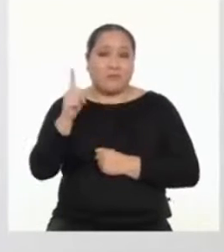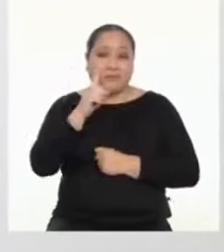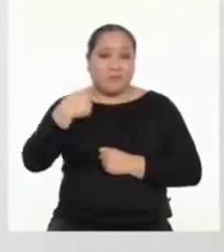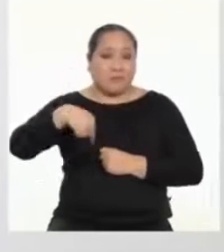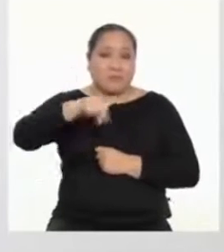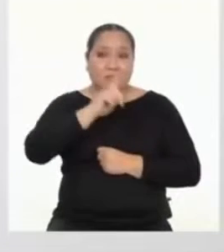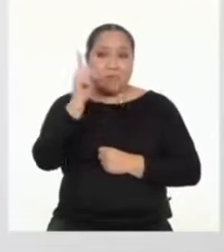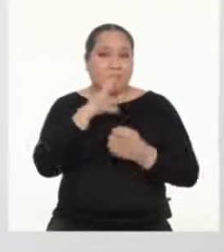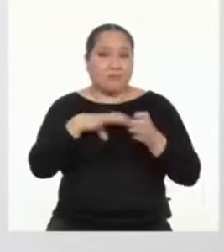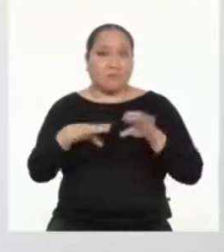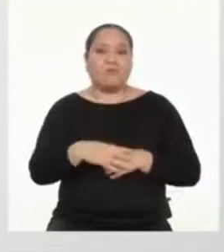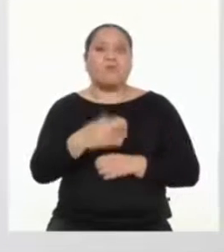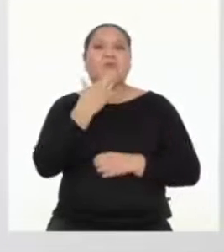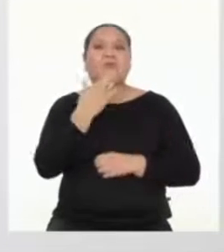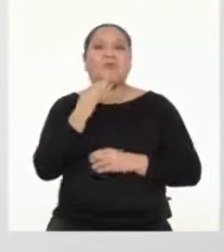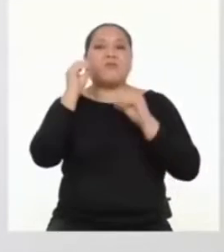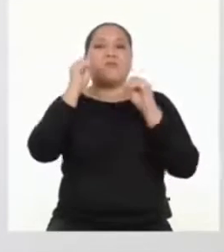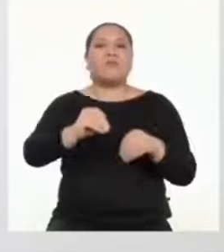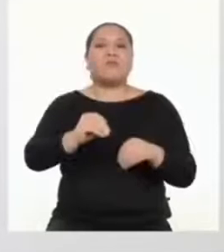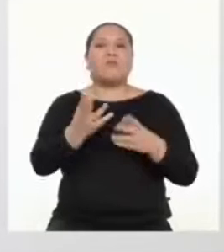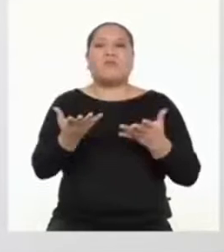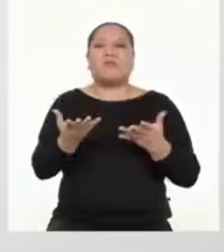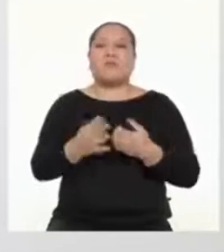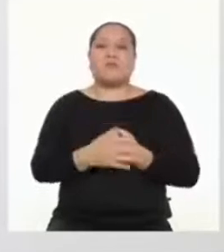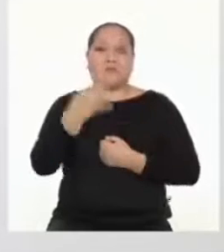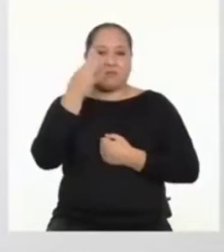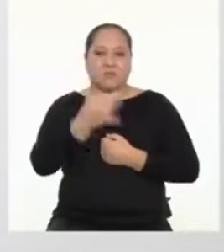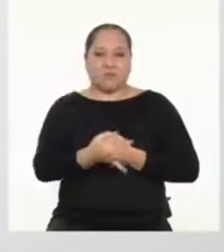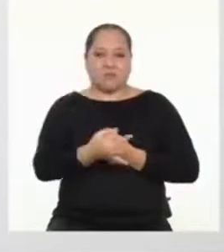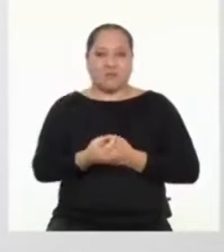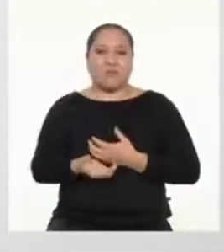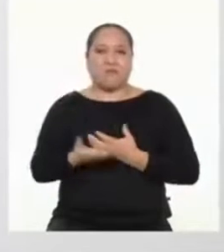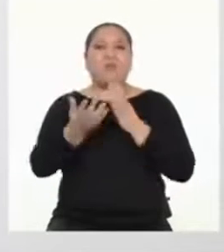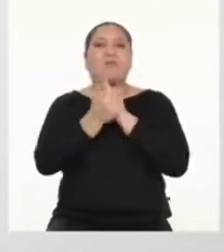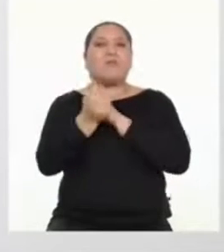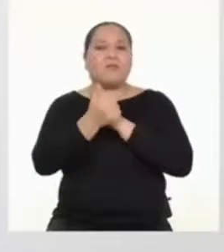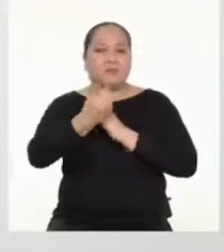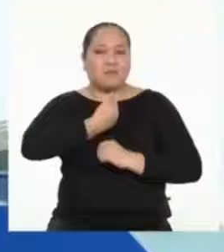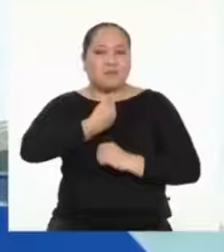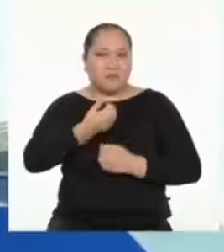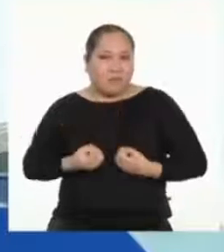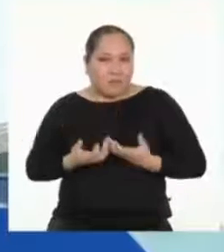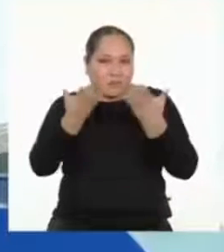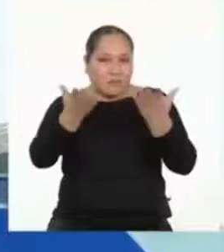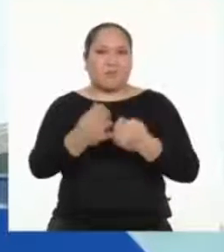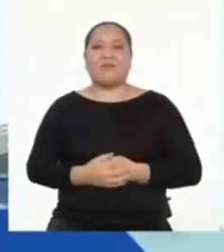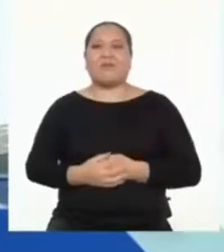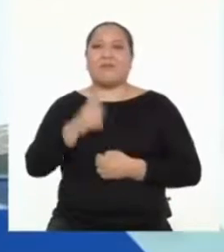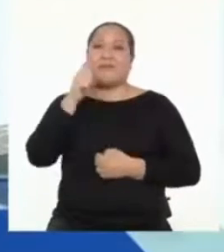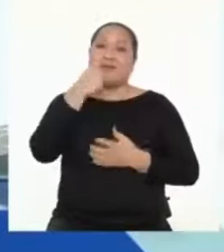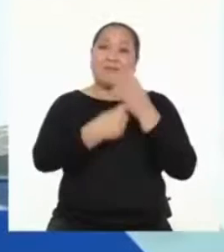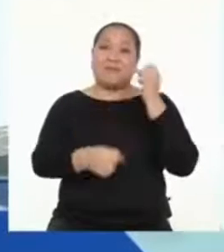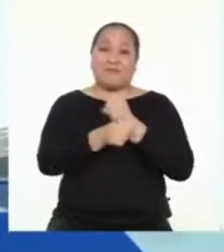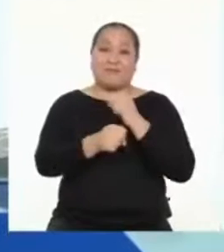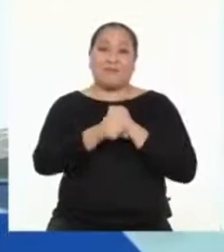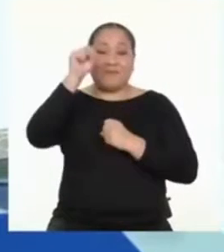nosotros no lo hacemos, ¿quién va a apostar por nuestras capacidades y todo lo que tenemos para ofrecer? Tenemos que confiar